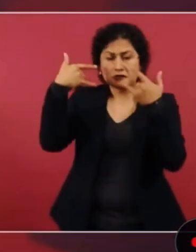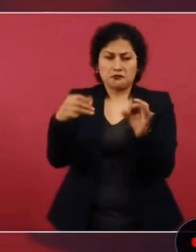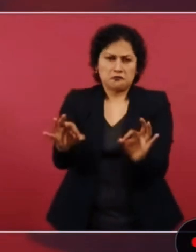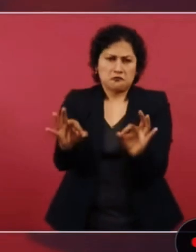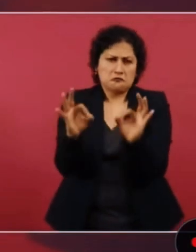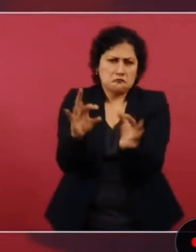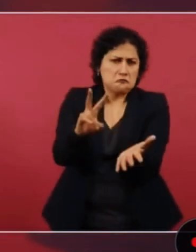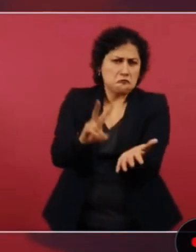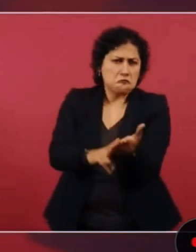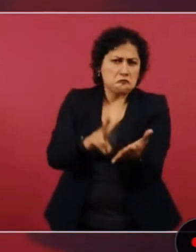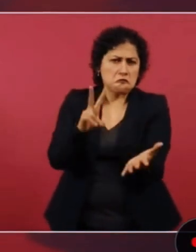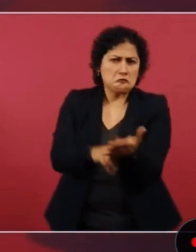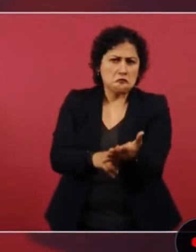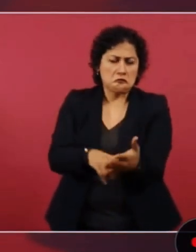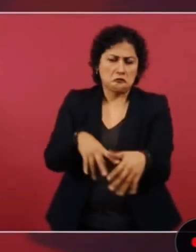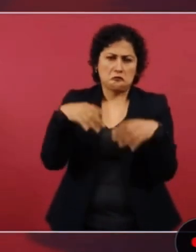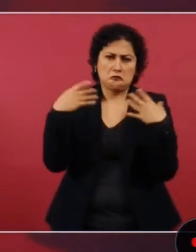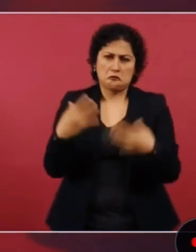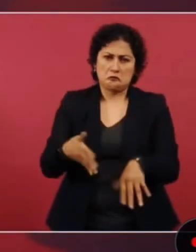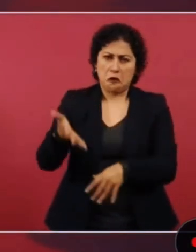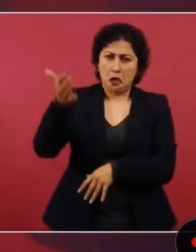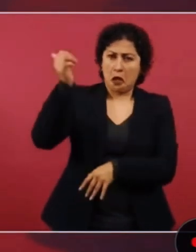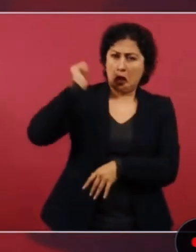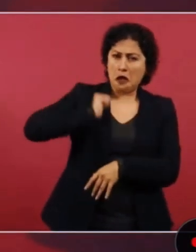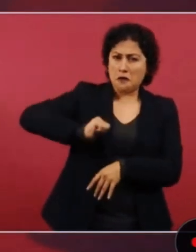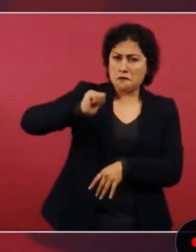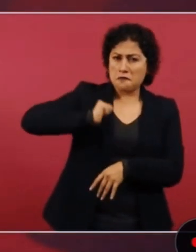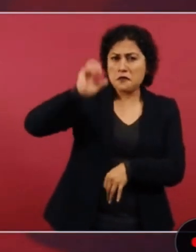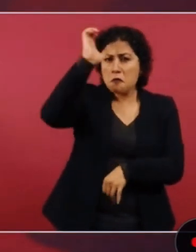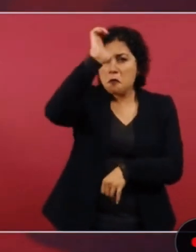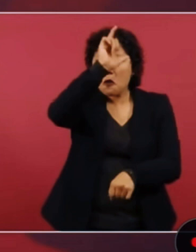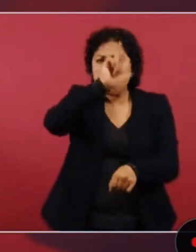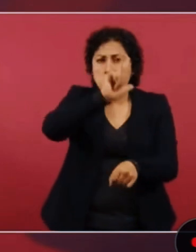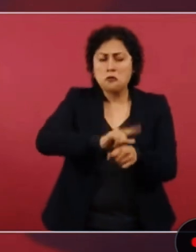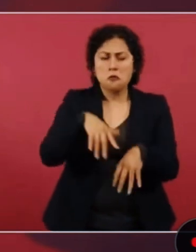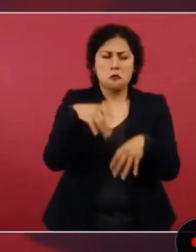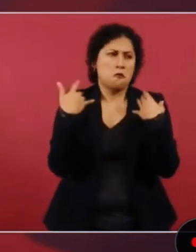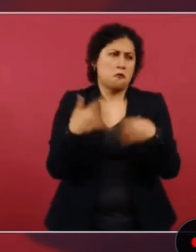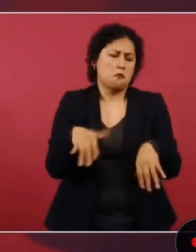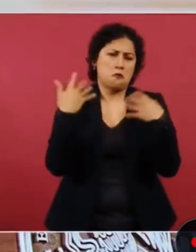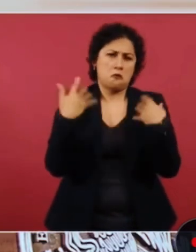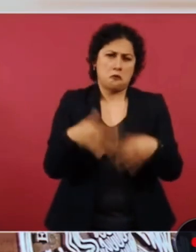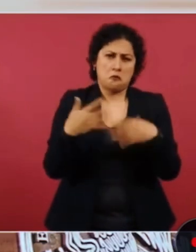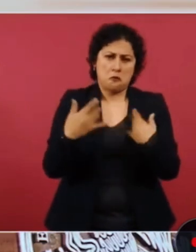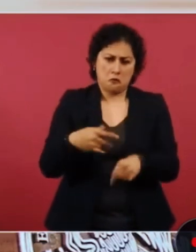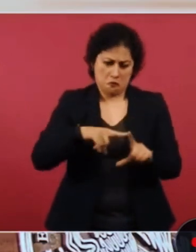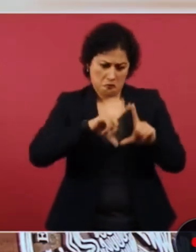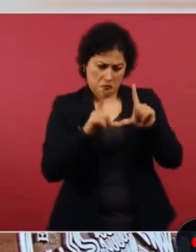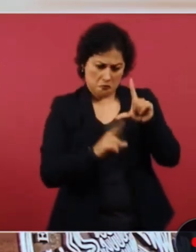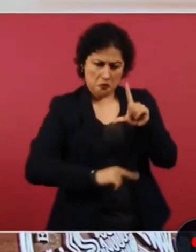Nuestras grandes civilizaciones, que ya quisieran en otras partes,